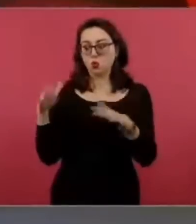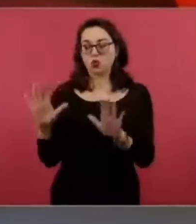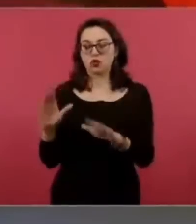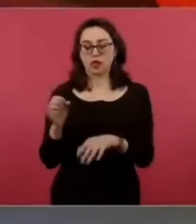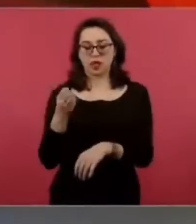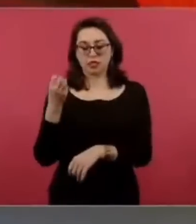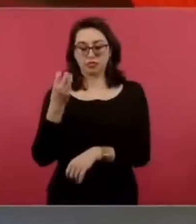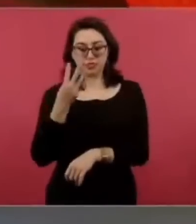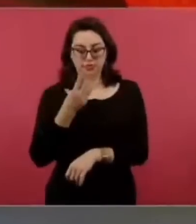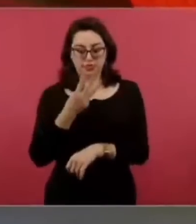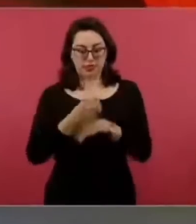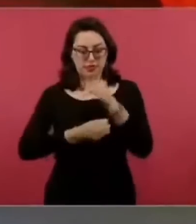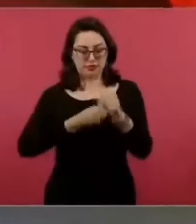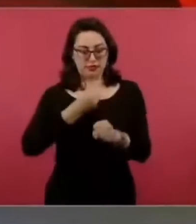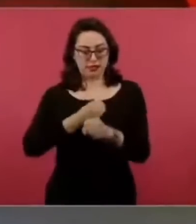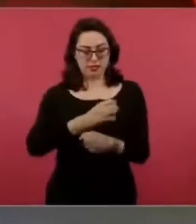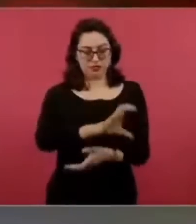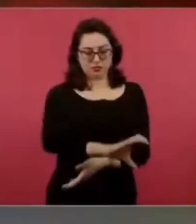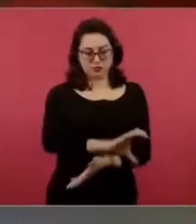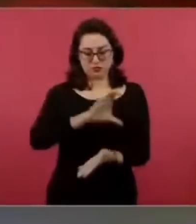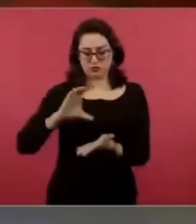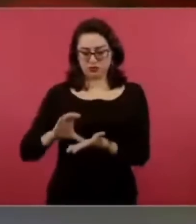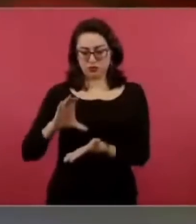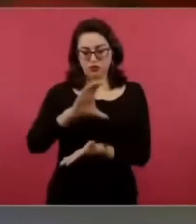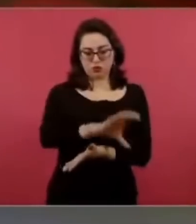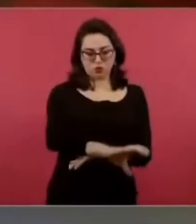esto año con año